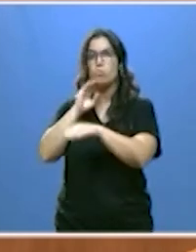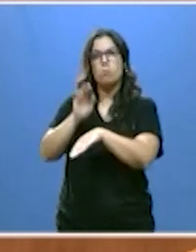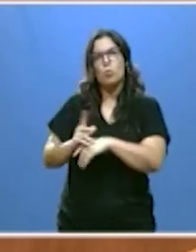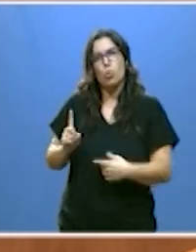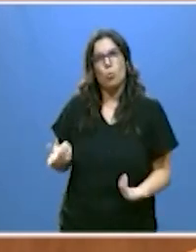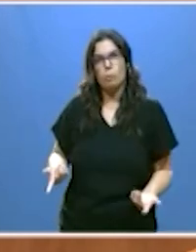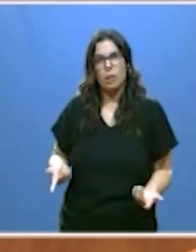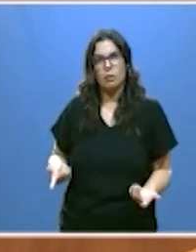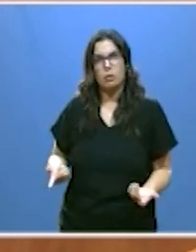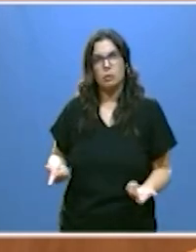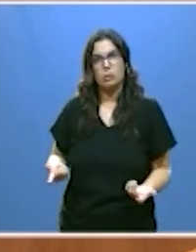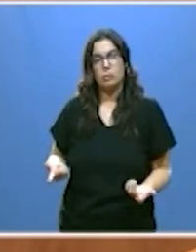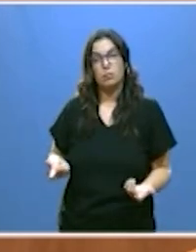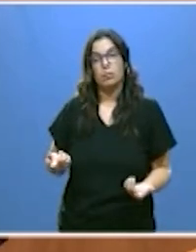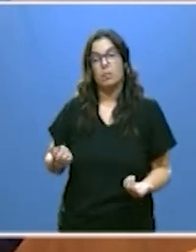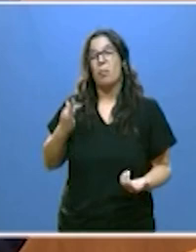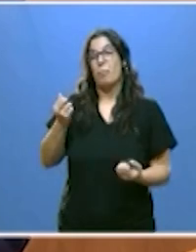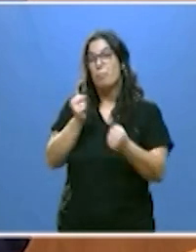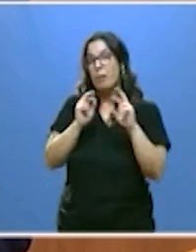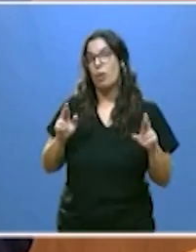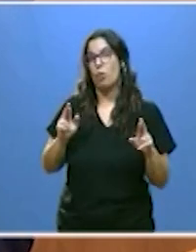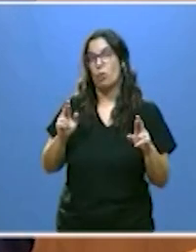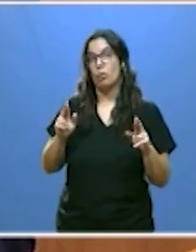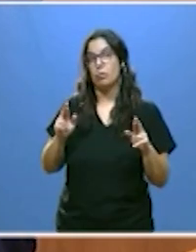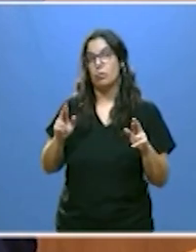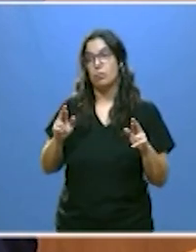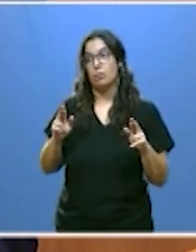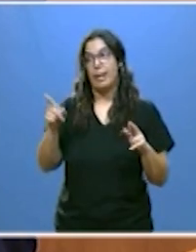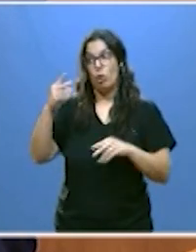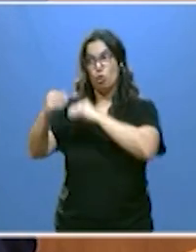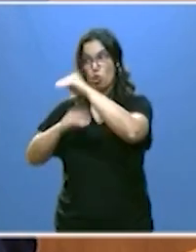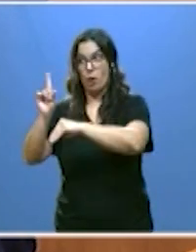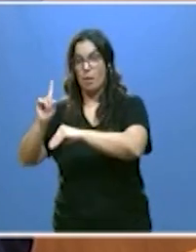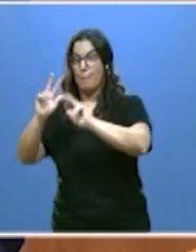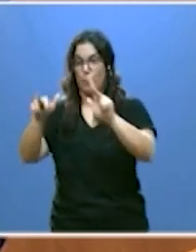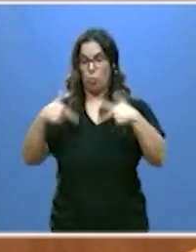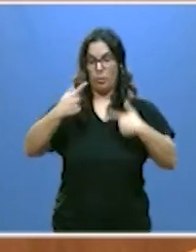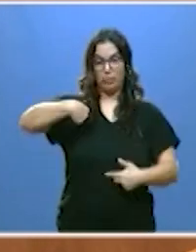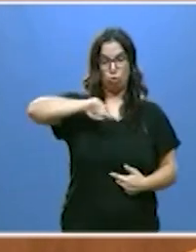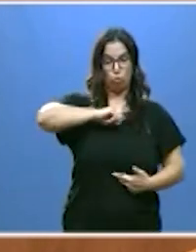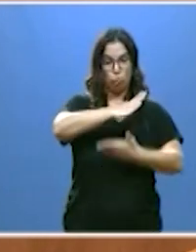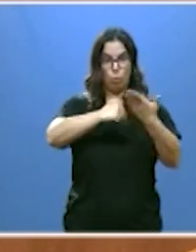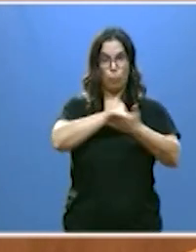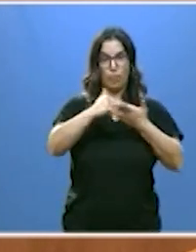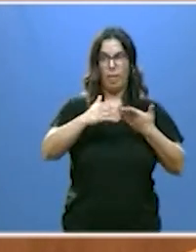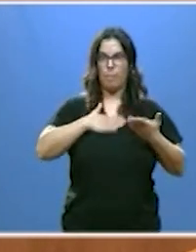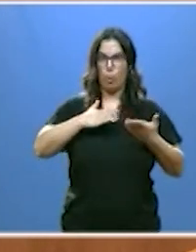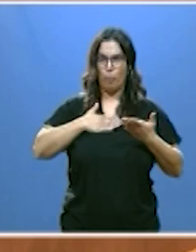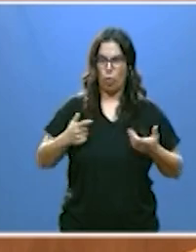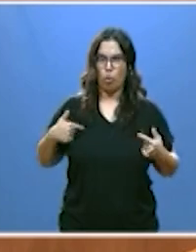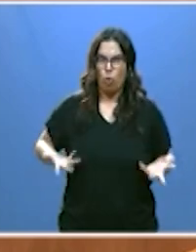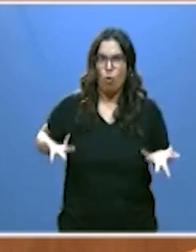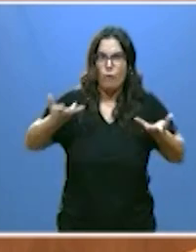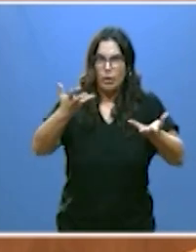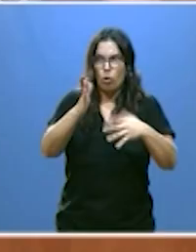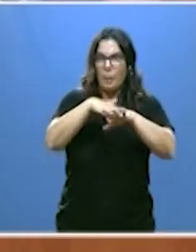expectativas y peor aún no nos deja a las comunidades autónomas aportar medios propios para